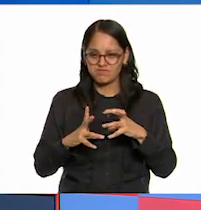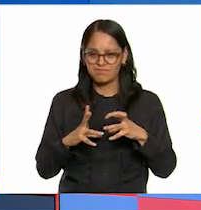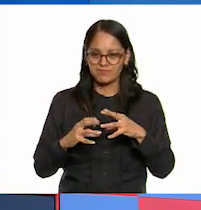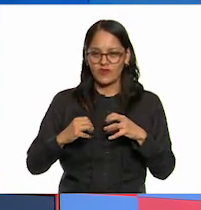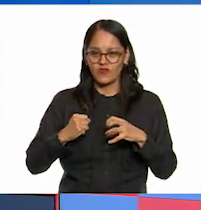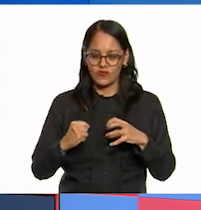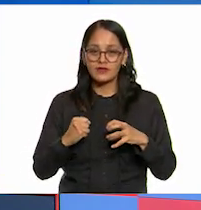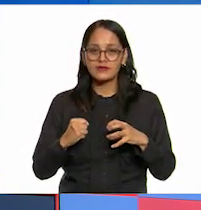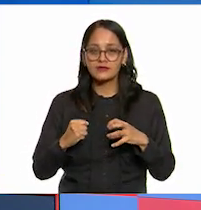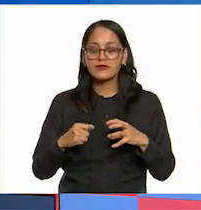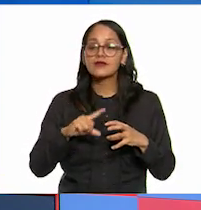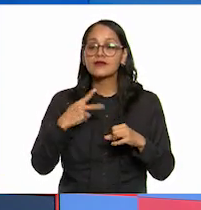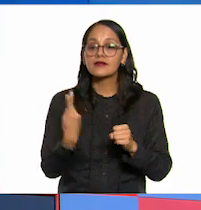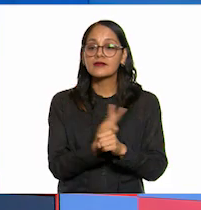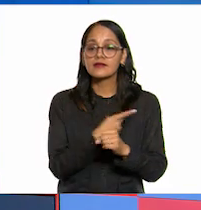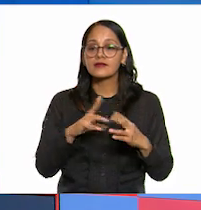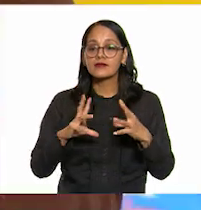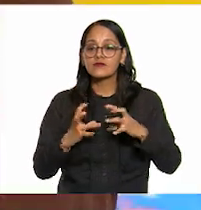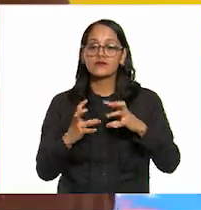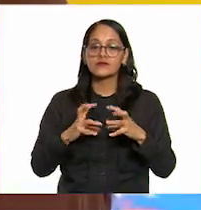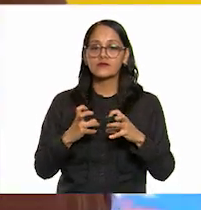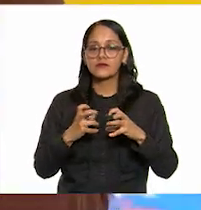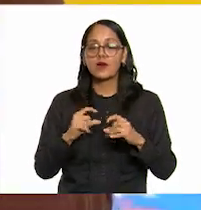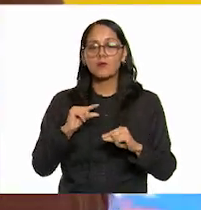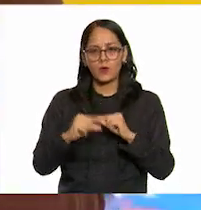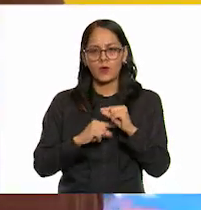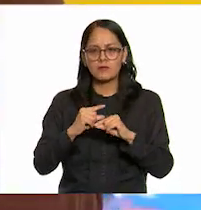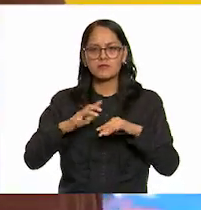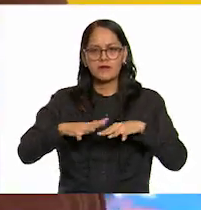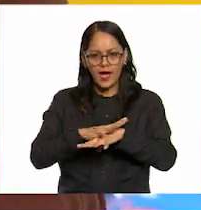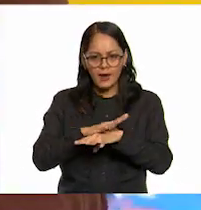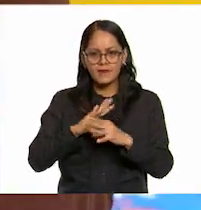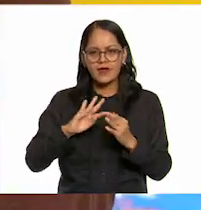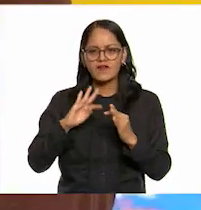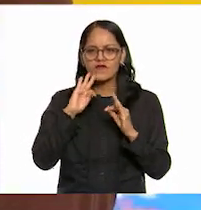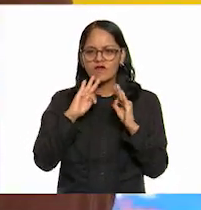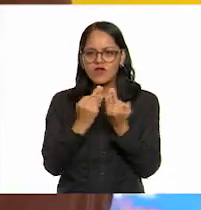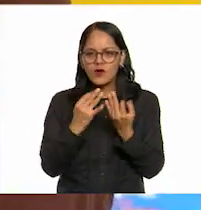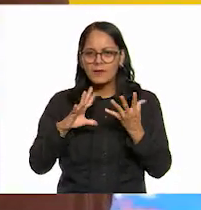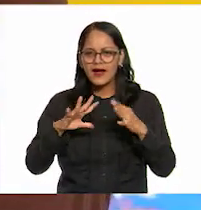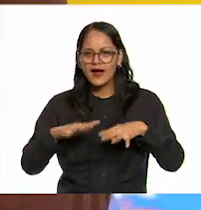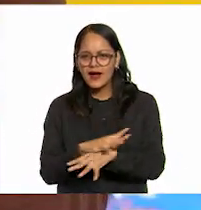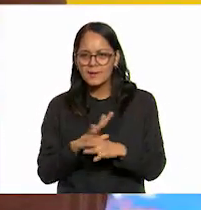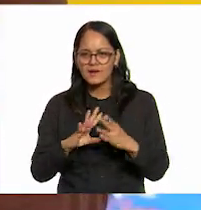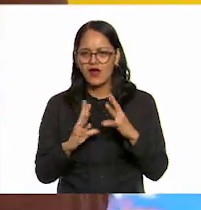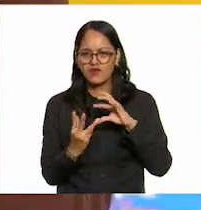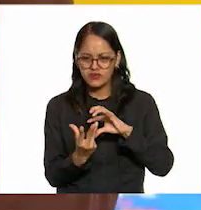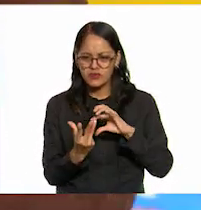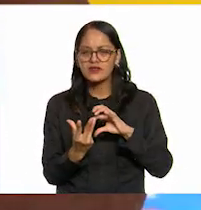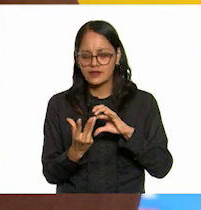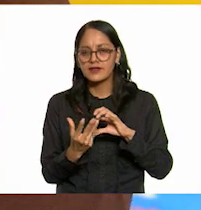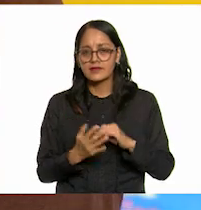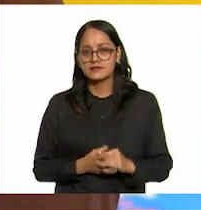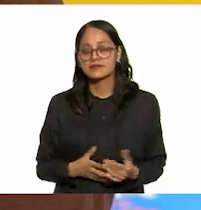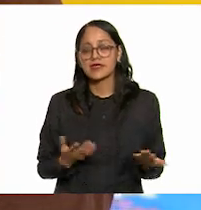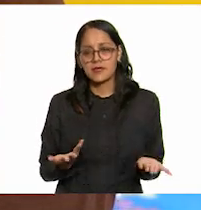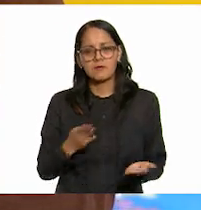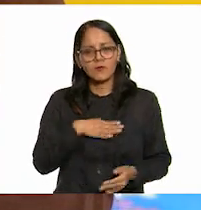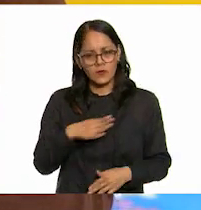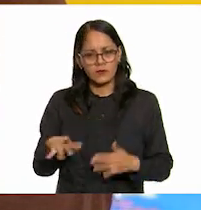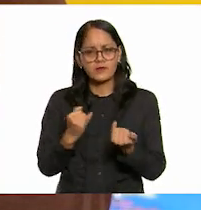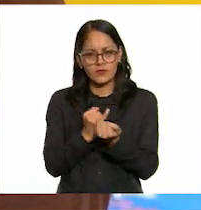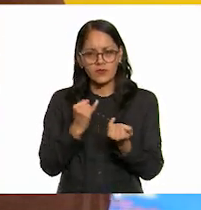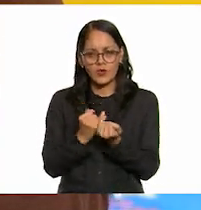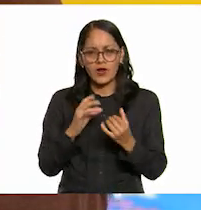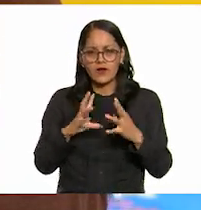el efecto puede ser que se mueva y se deforme si está en reposo verdad y bueno también